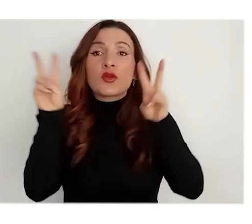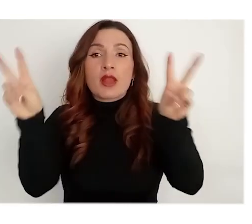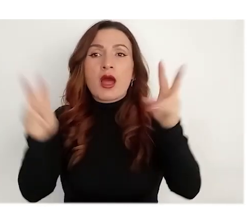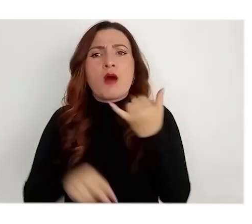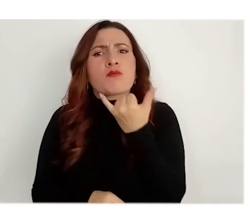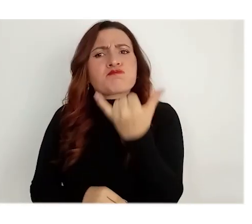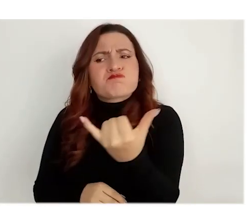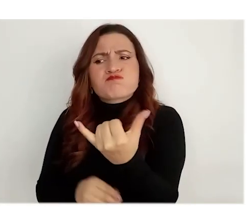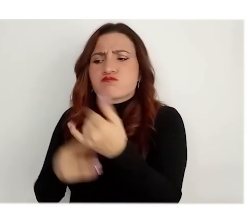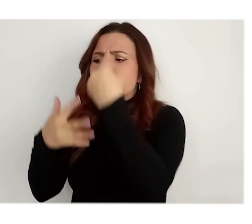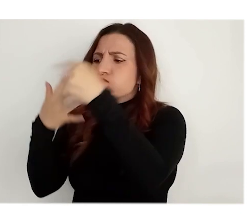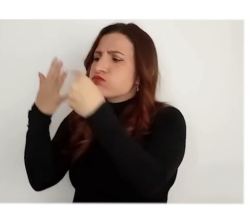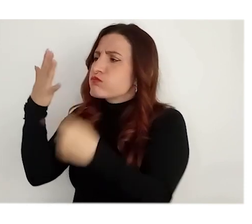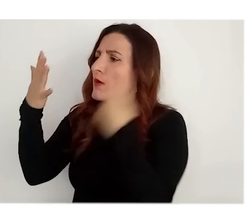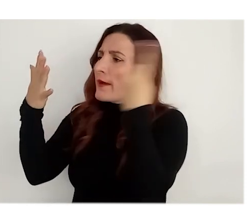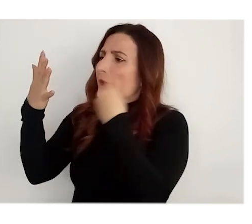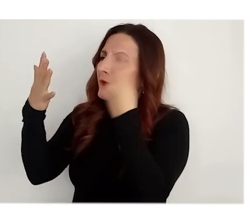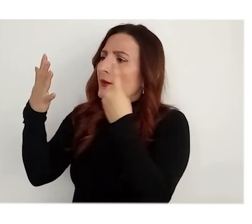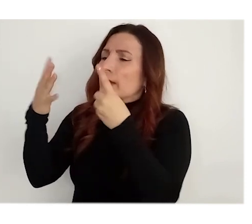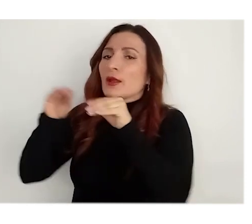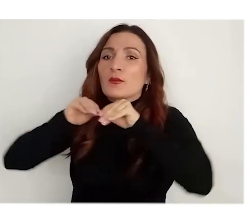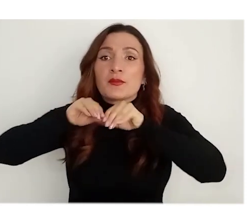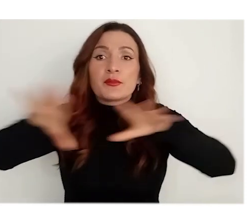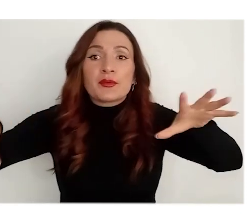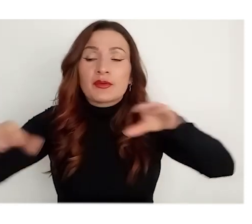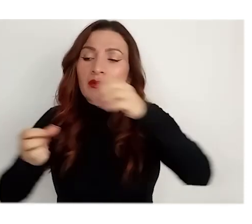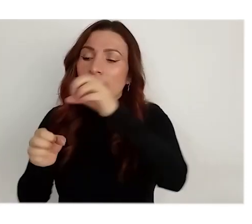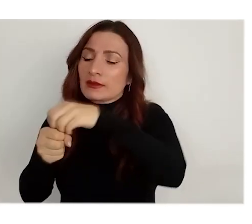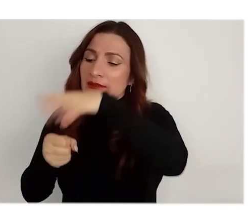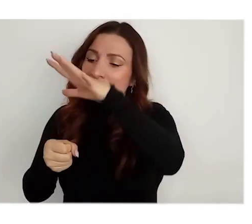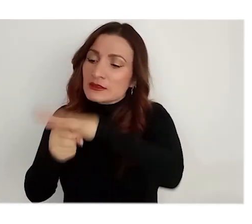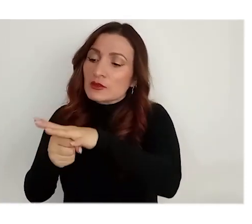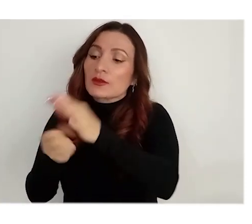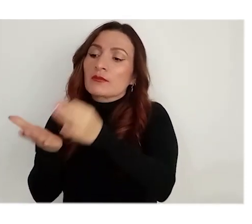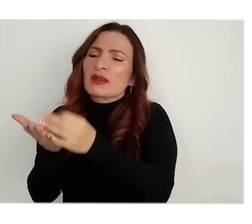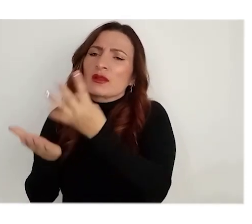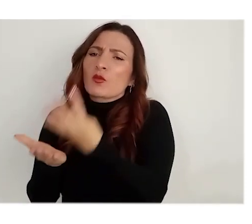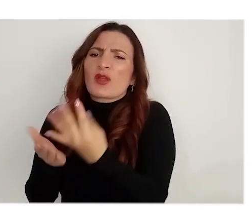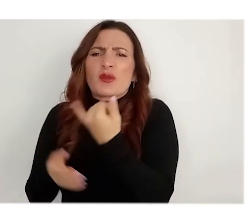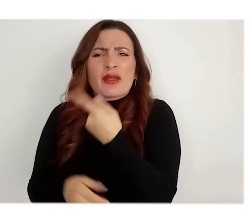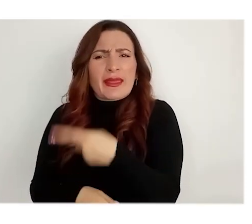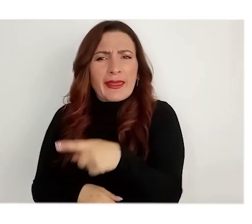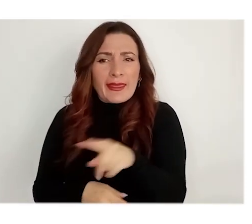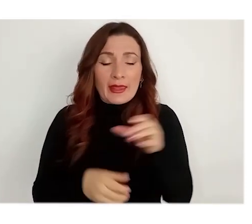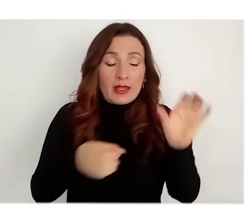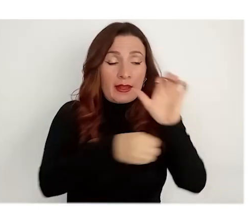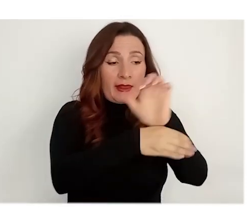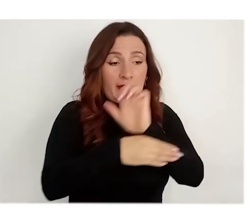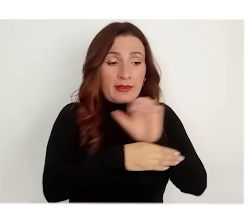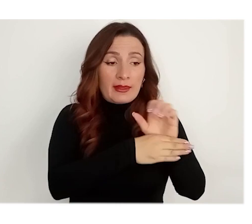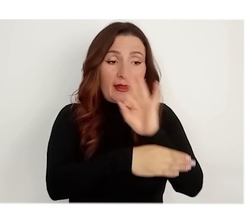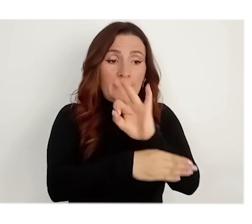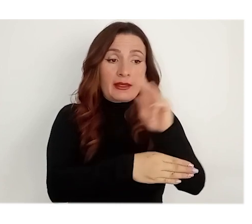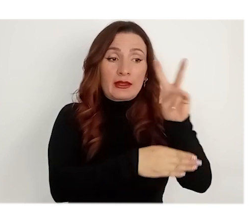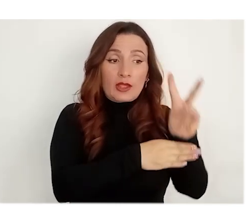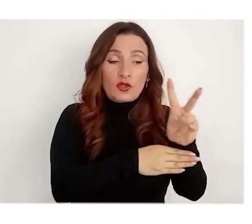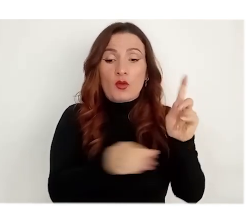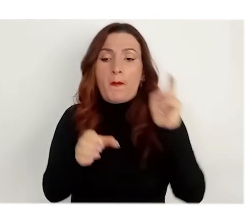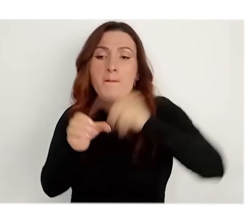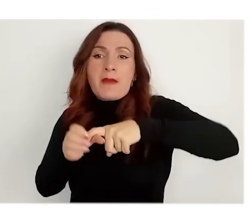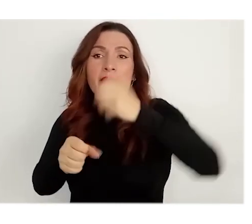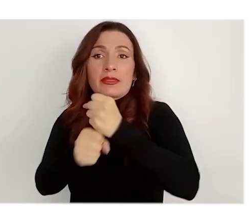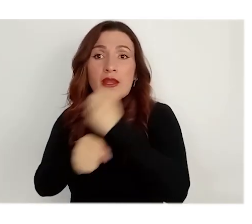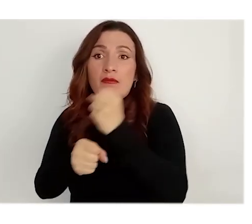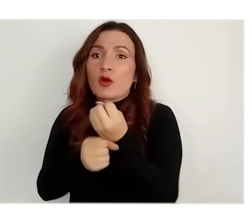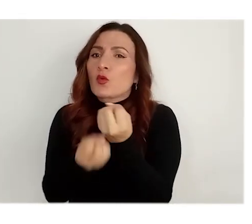Live, en el cual se expondrán las generalidades de la convocatoria Distrito Capital 4, en la que 32 entidades de Bogotá han sacado a